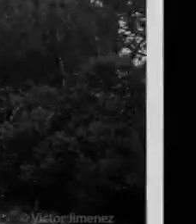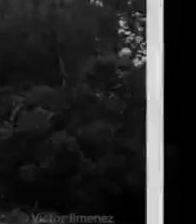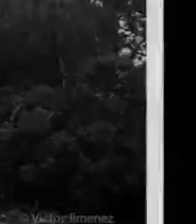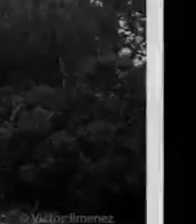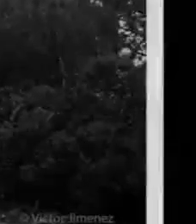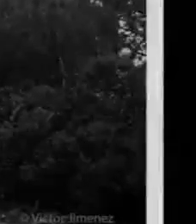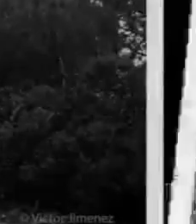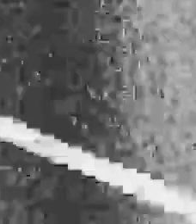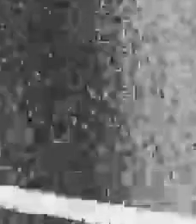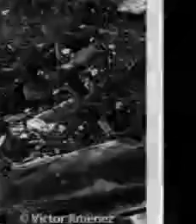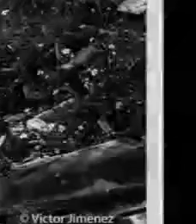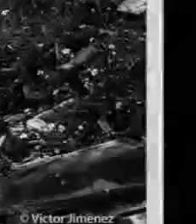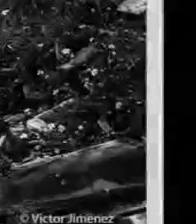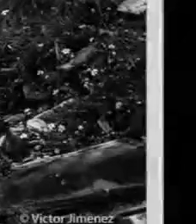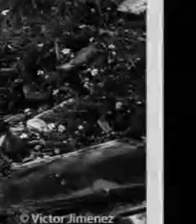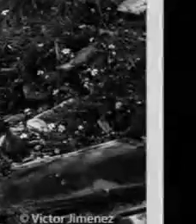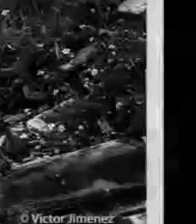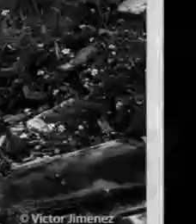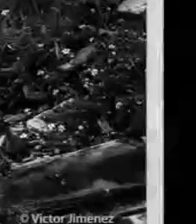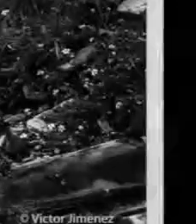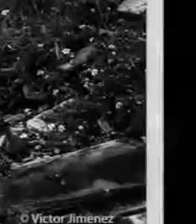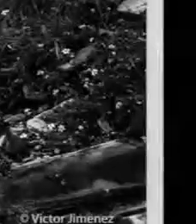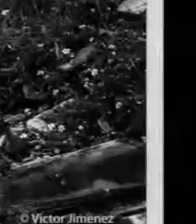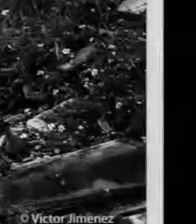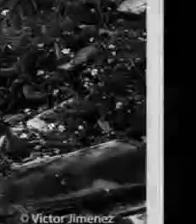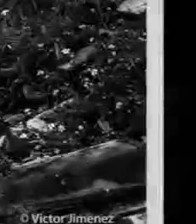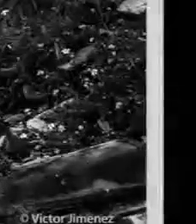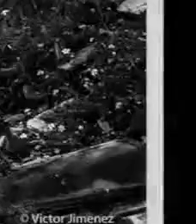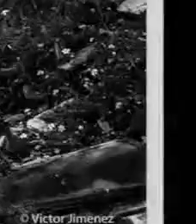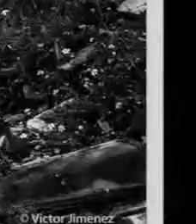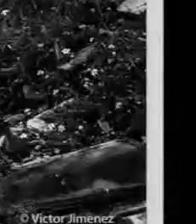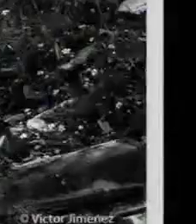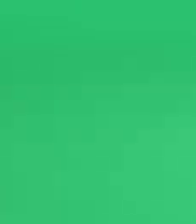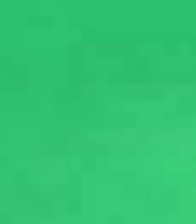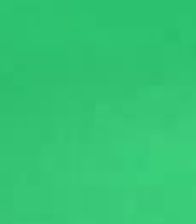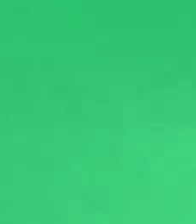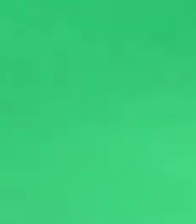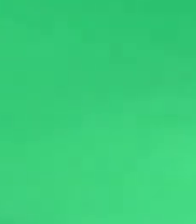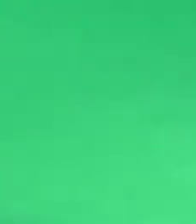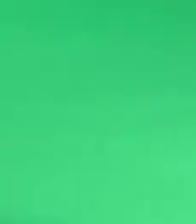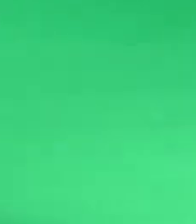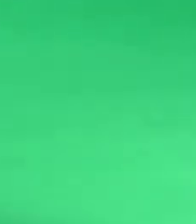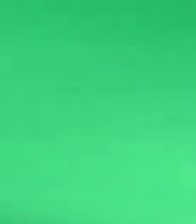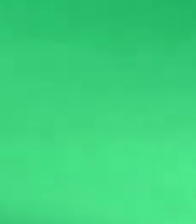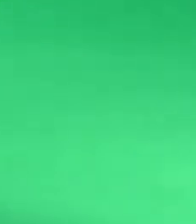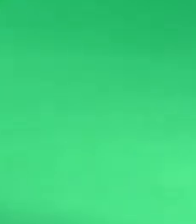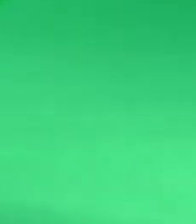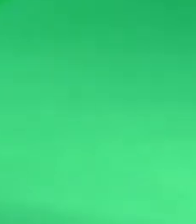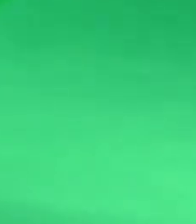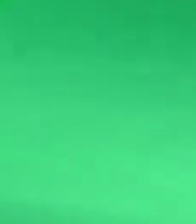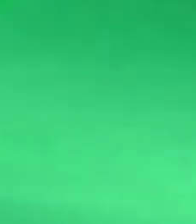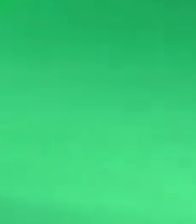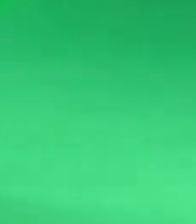no sé si ese es el precio no pasa nada Fotoperiodistas